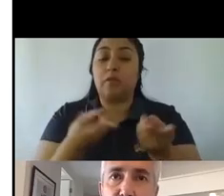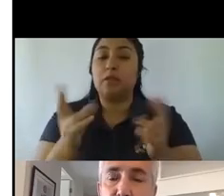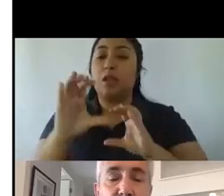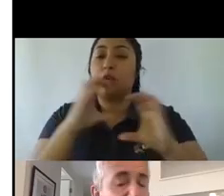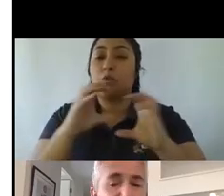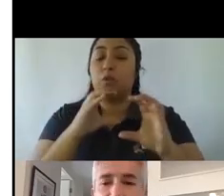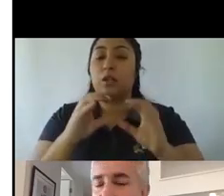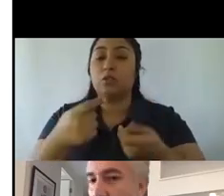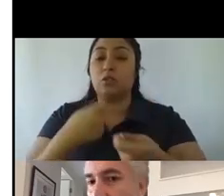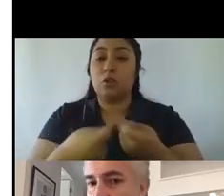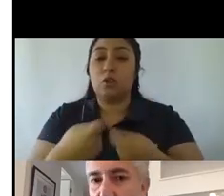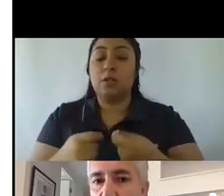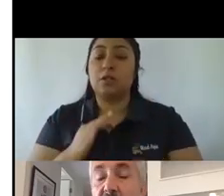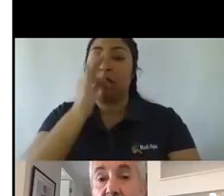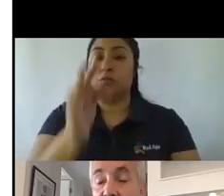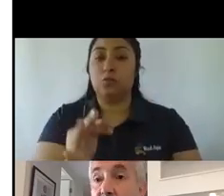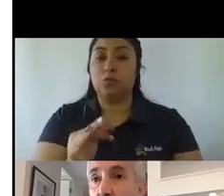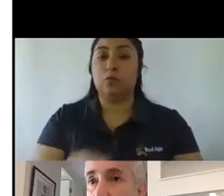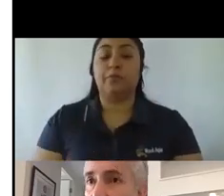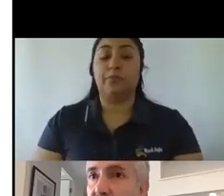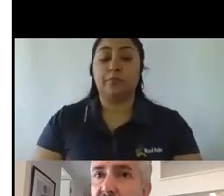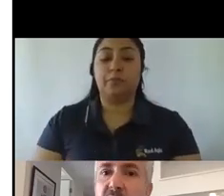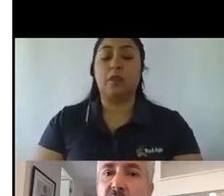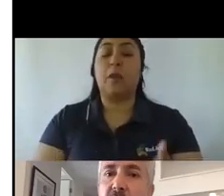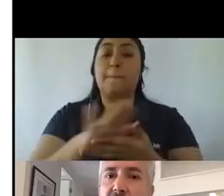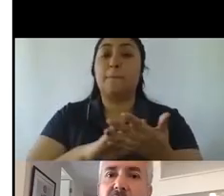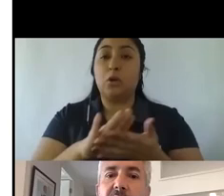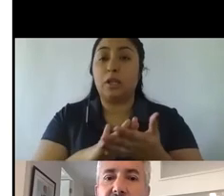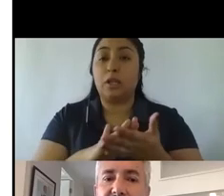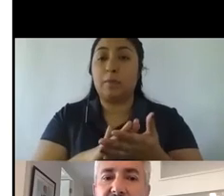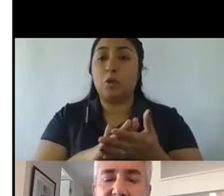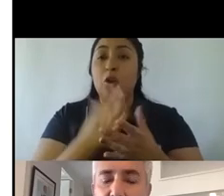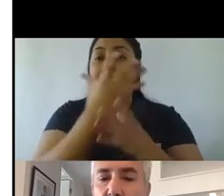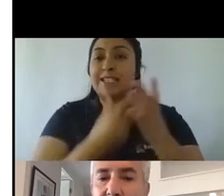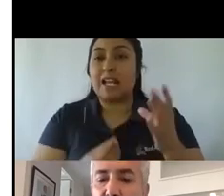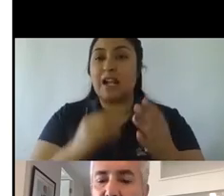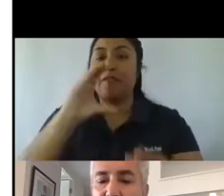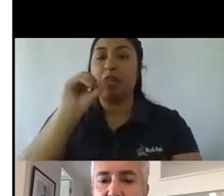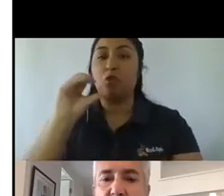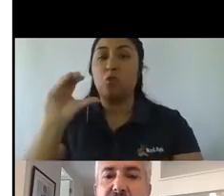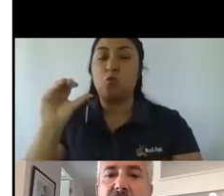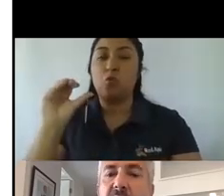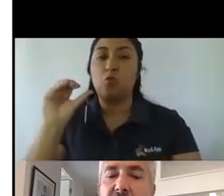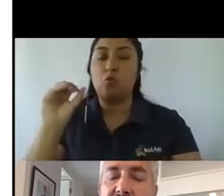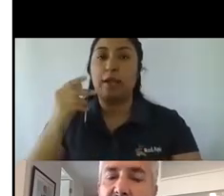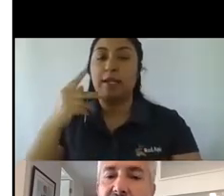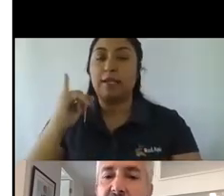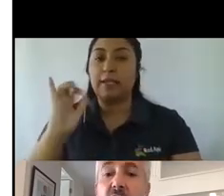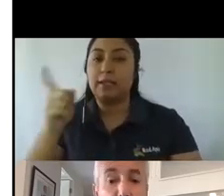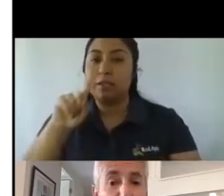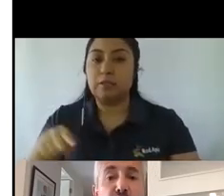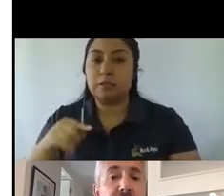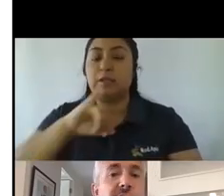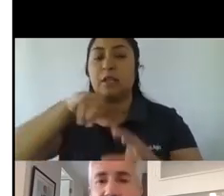en el futuro. Sin ir más lejos, por ejemplo, el fin de las cookies, es algo que está dentro de la conversación que se da en el IAB,